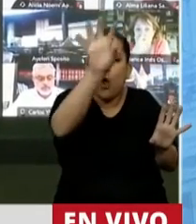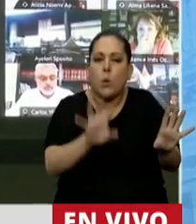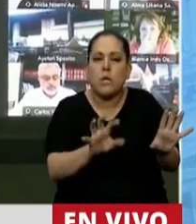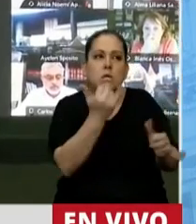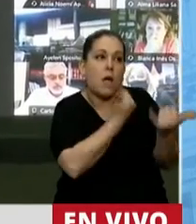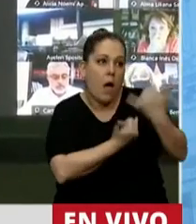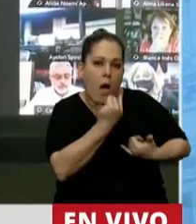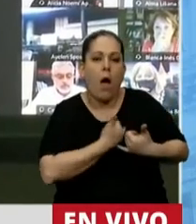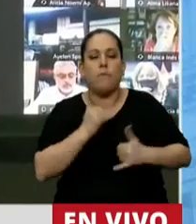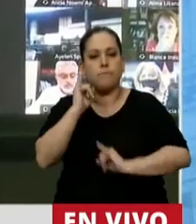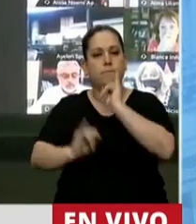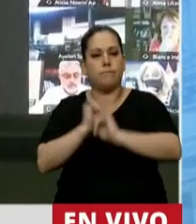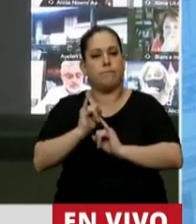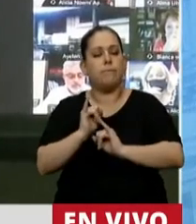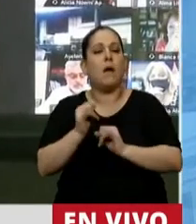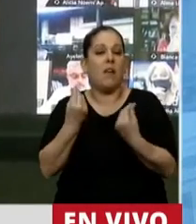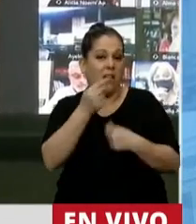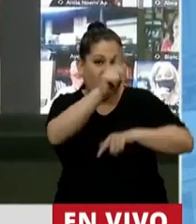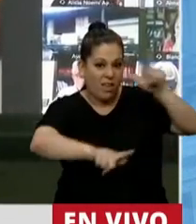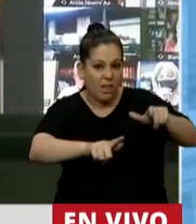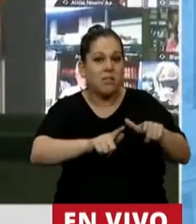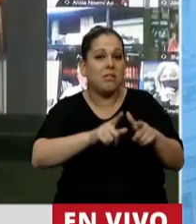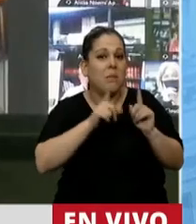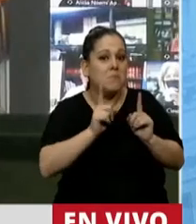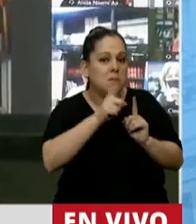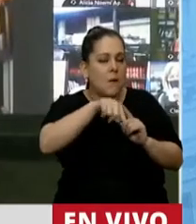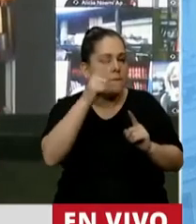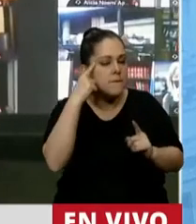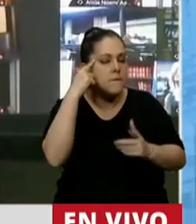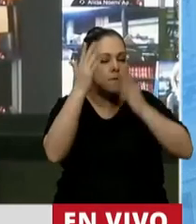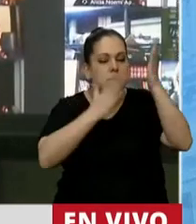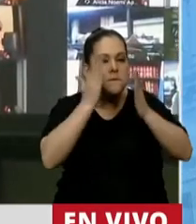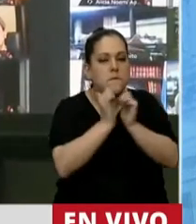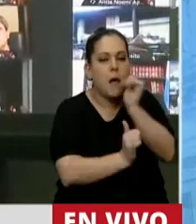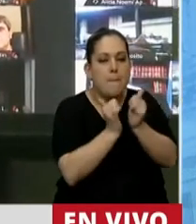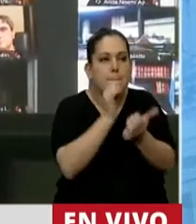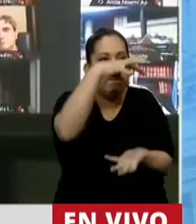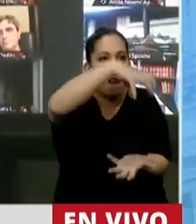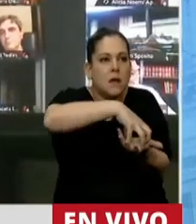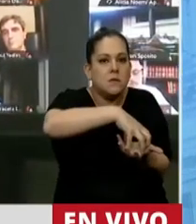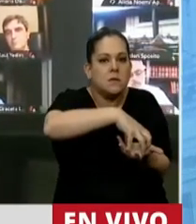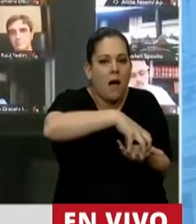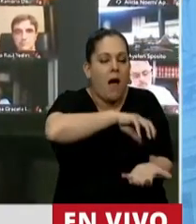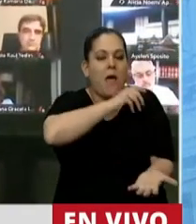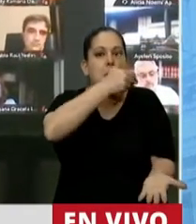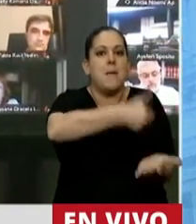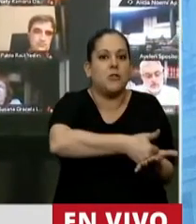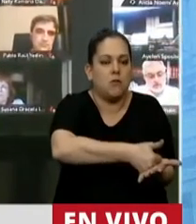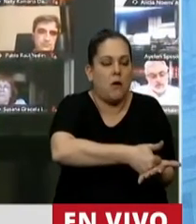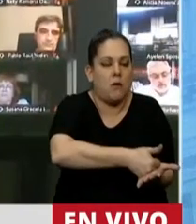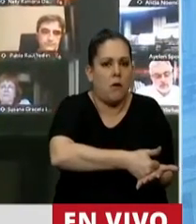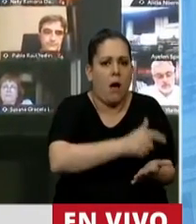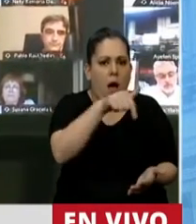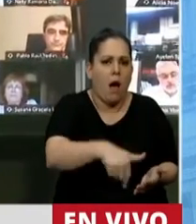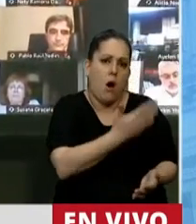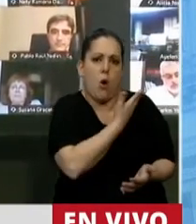contar las historias de vida de aquellos inversores que han tenido un sueño y hoy se ven sesgados por un